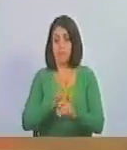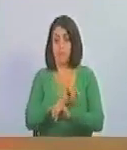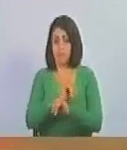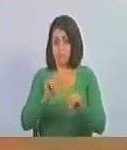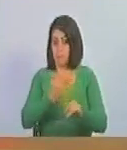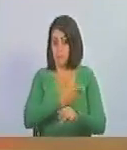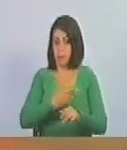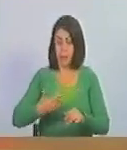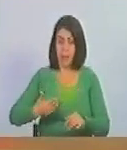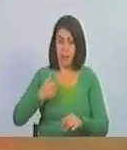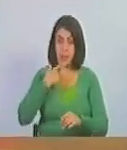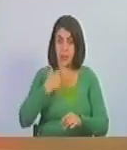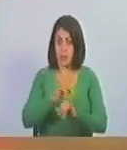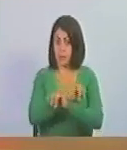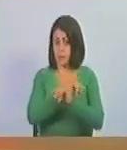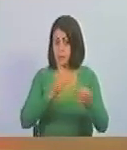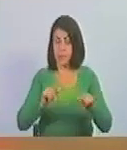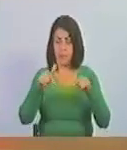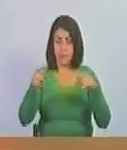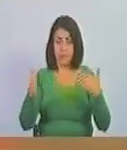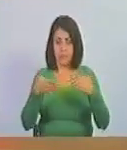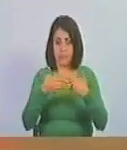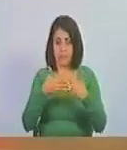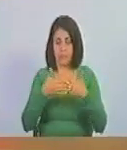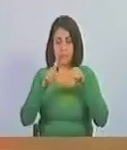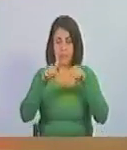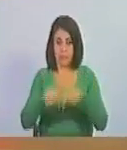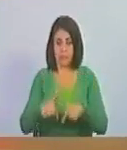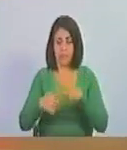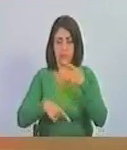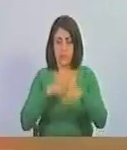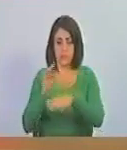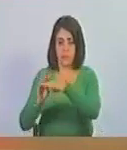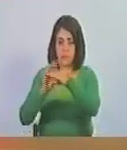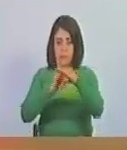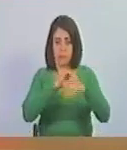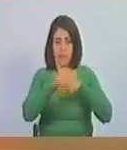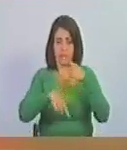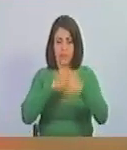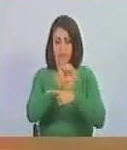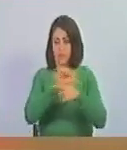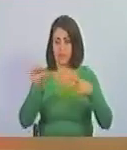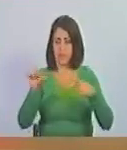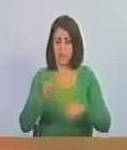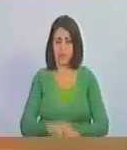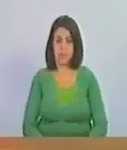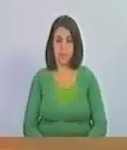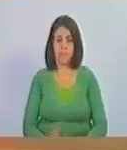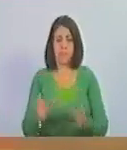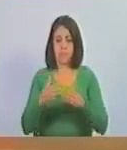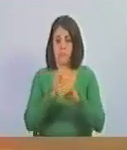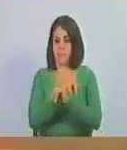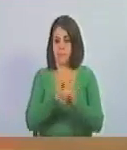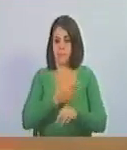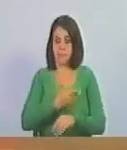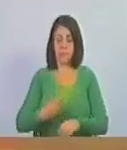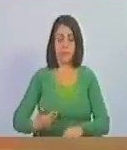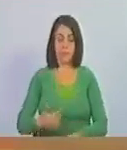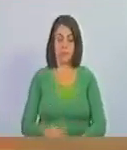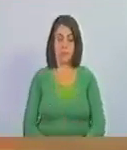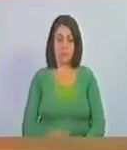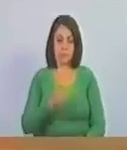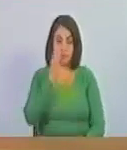El presidente señaló que agotada la agenda del día, se levanta la sesión ordinaria y convocó para la próxima sesión. Es todo, ciudadano presidente.